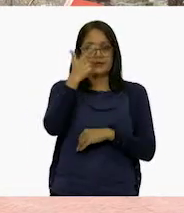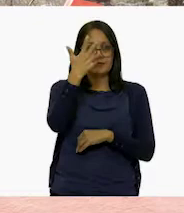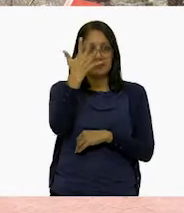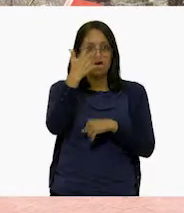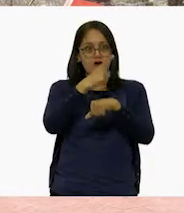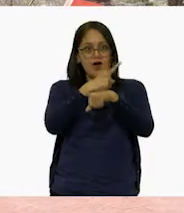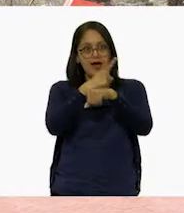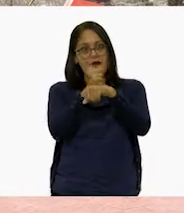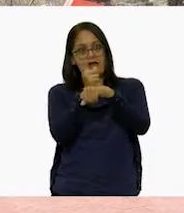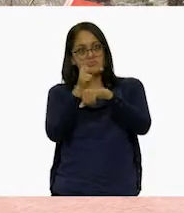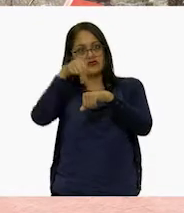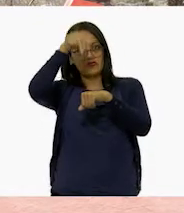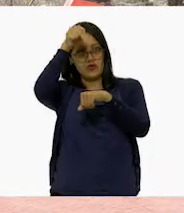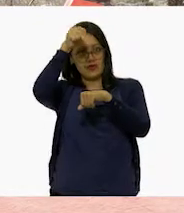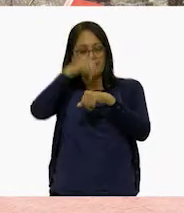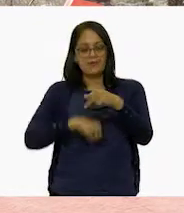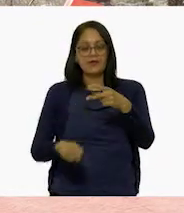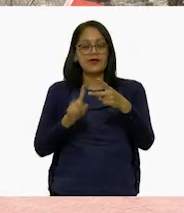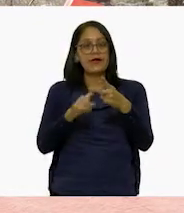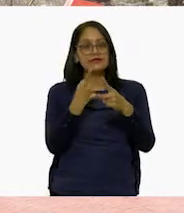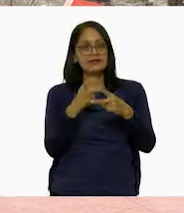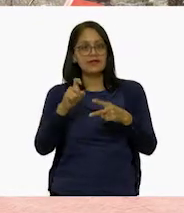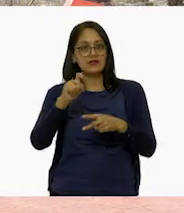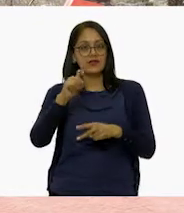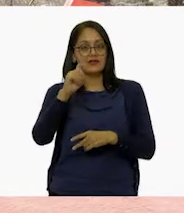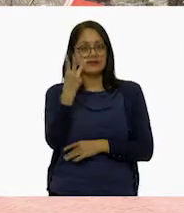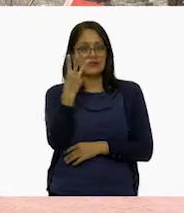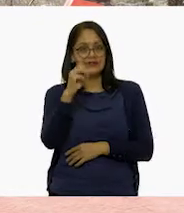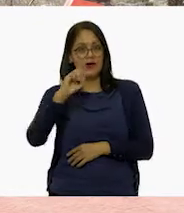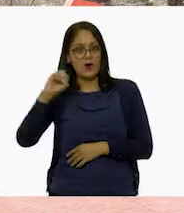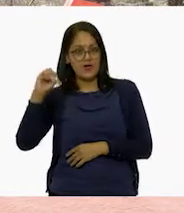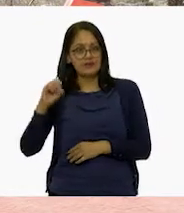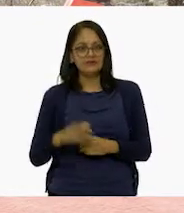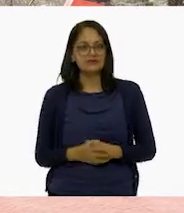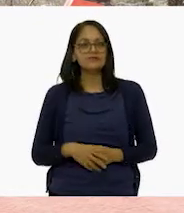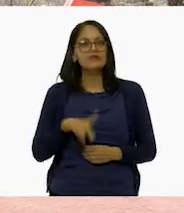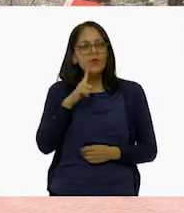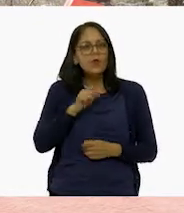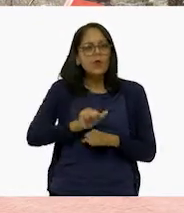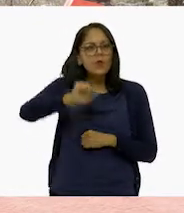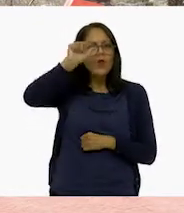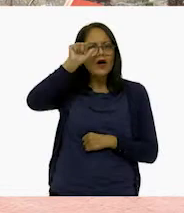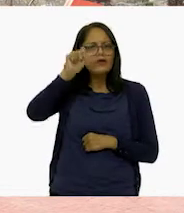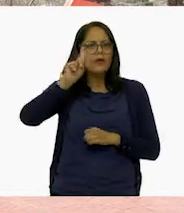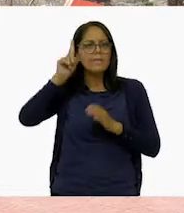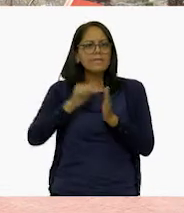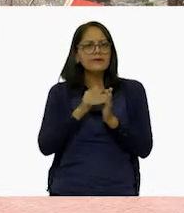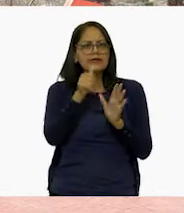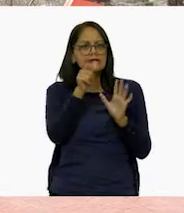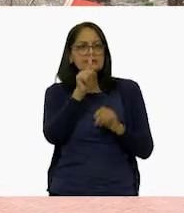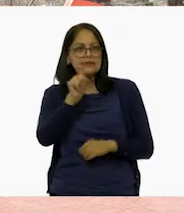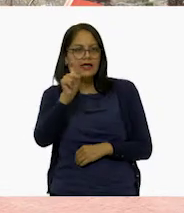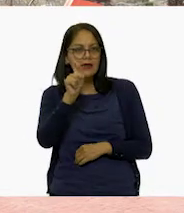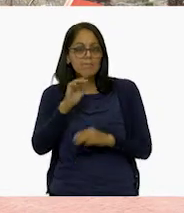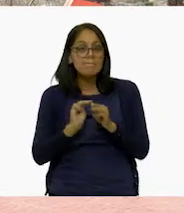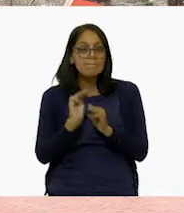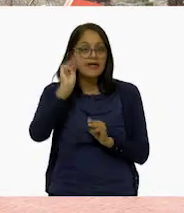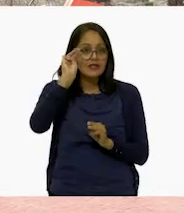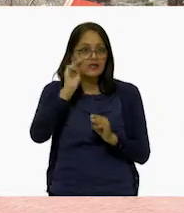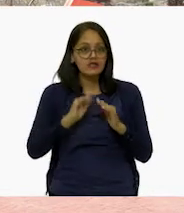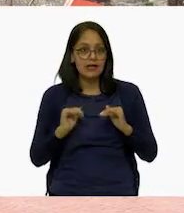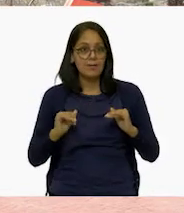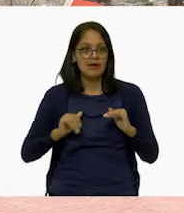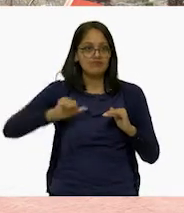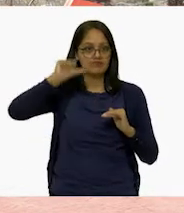norte y 103 grados oeste, a una altitud de 1,100 metros sobre el nivel del mar Larisa.